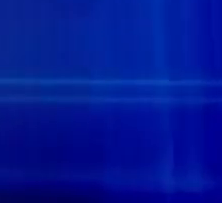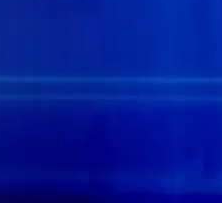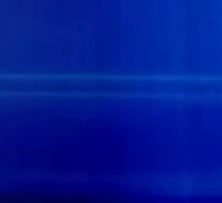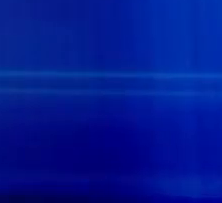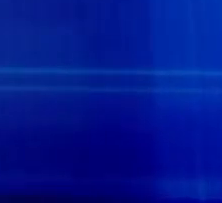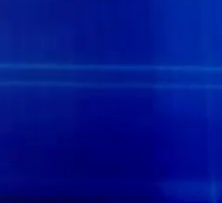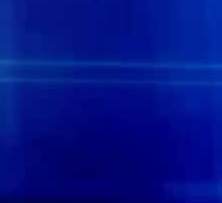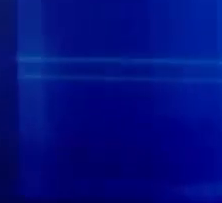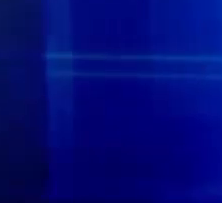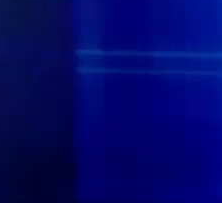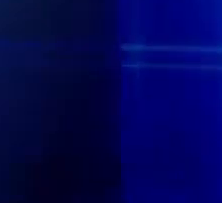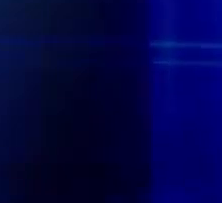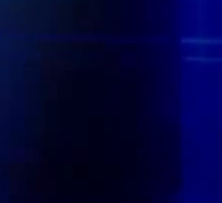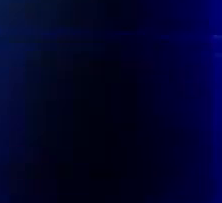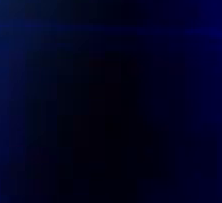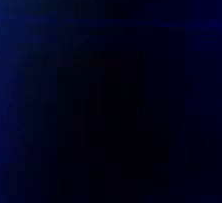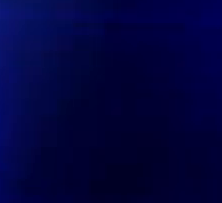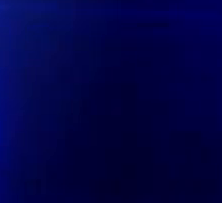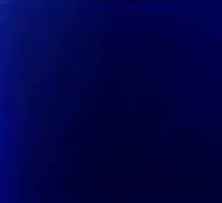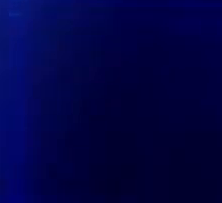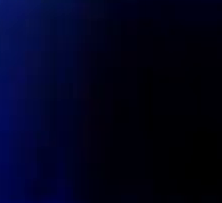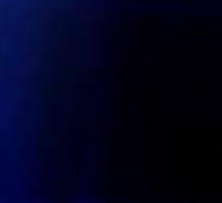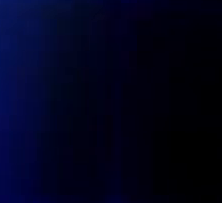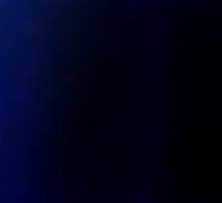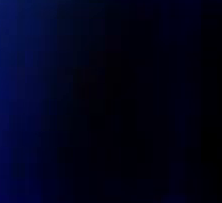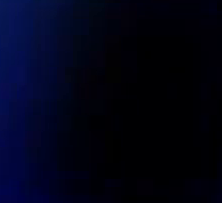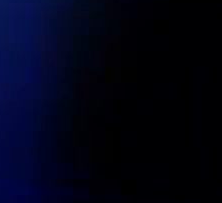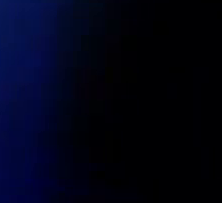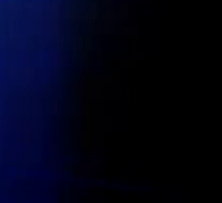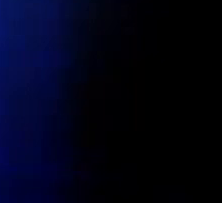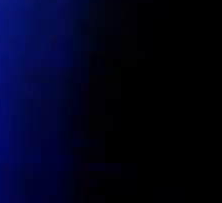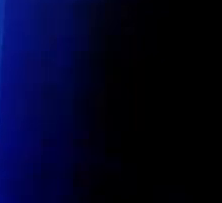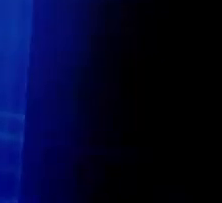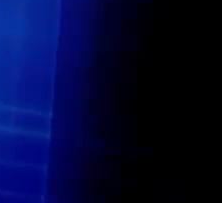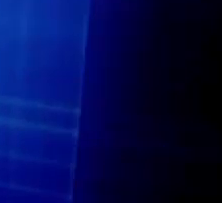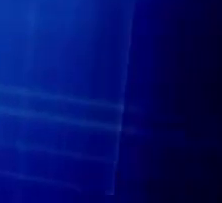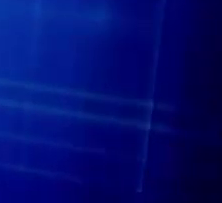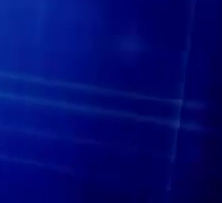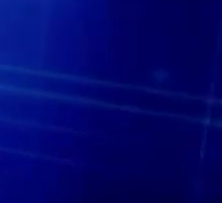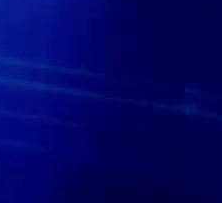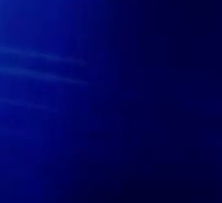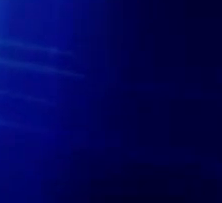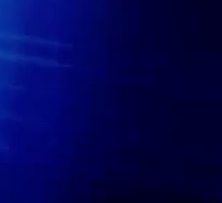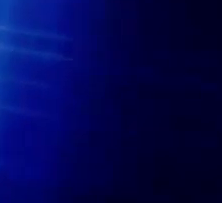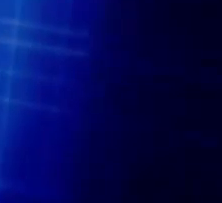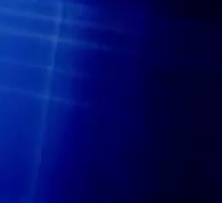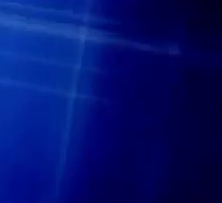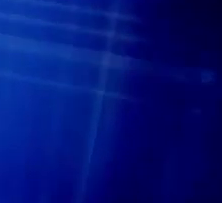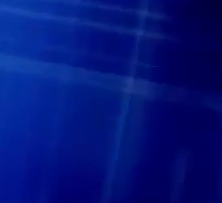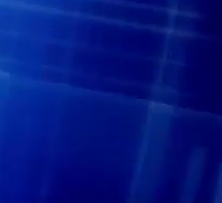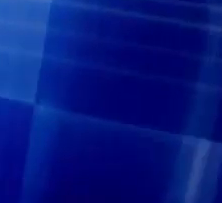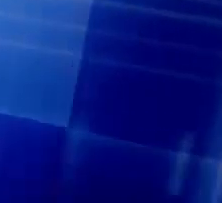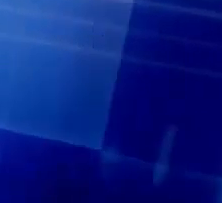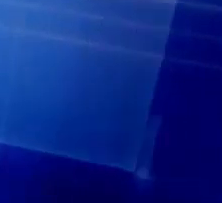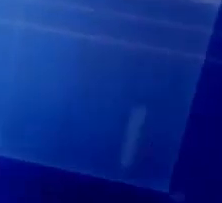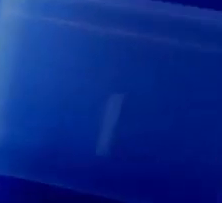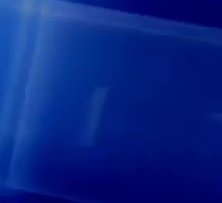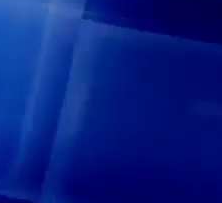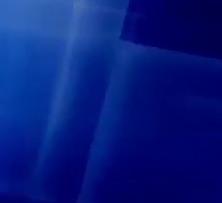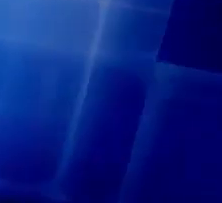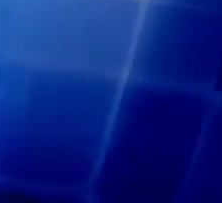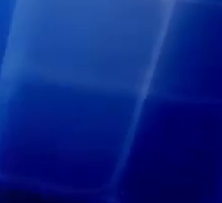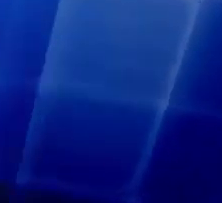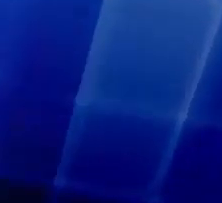Delante Entonces yo les preguntaba A los hermanos Quienes son esos Quienes son esas